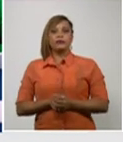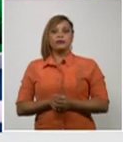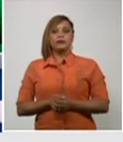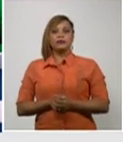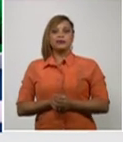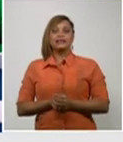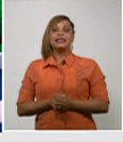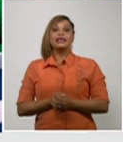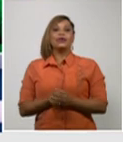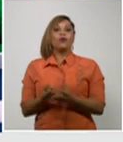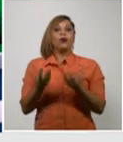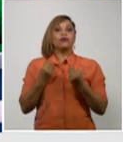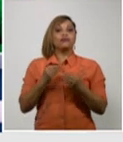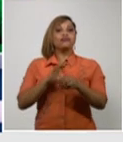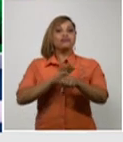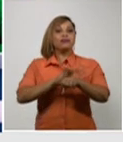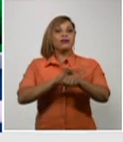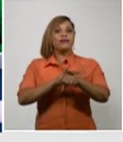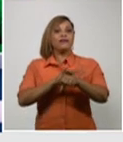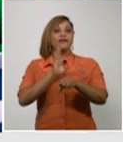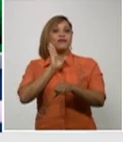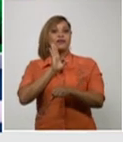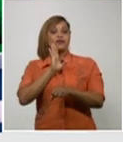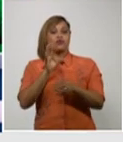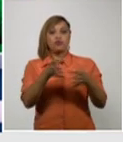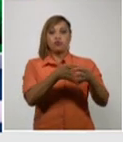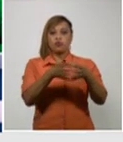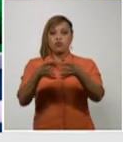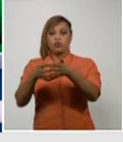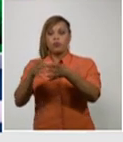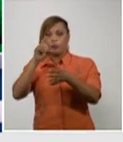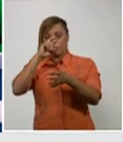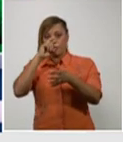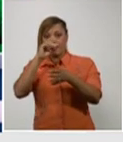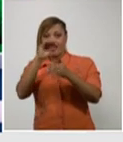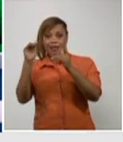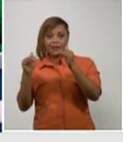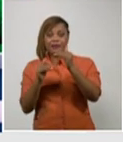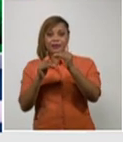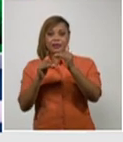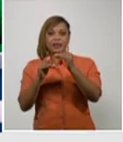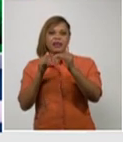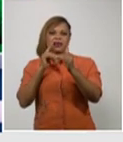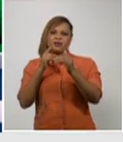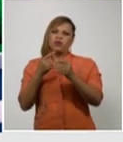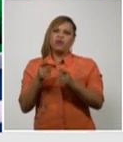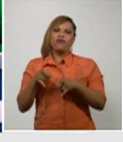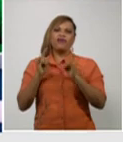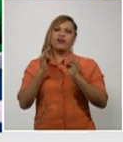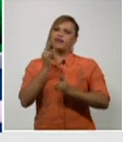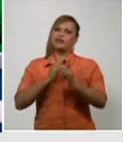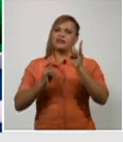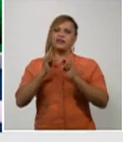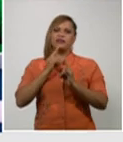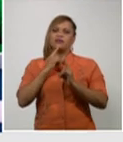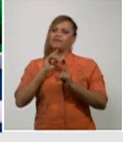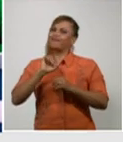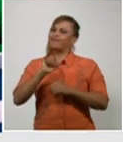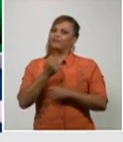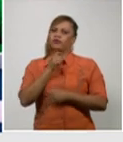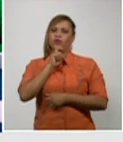infección por este grupo de edad este no es el jovencito que es de muy difícil control a veces por sus padres